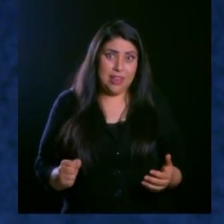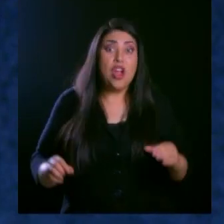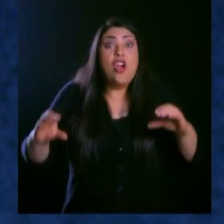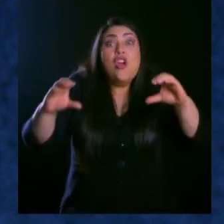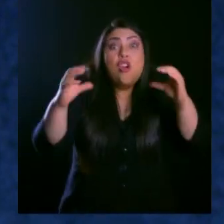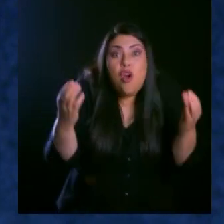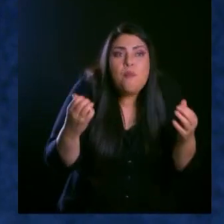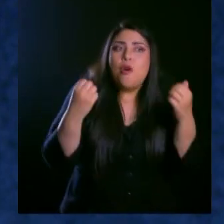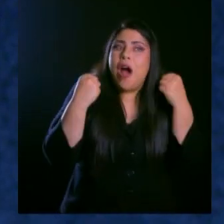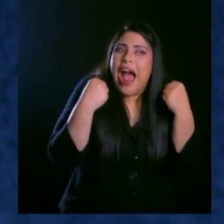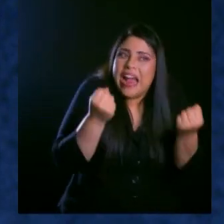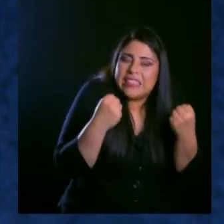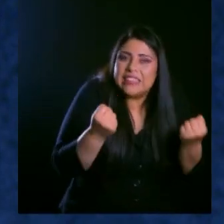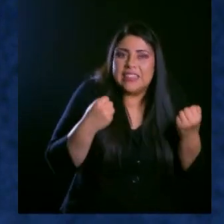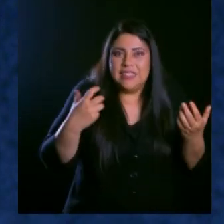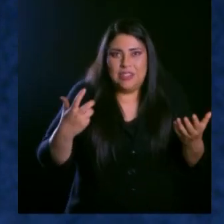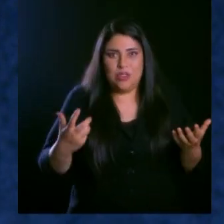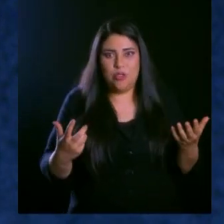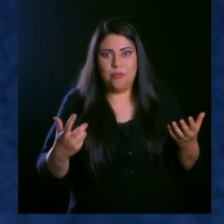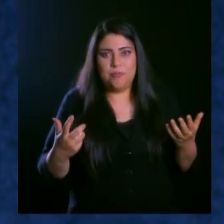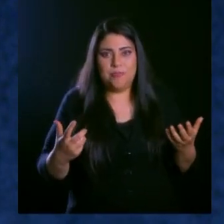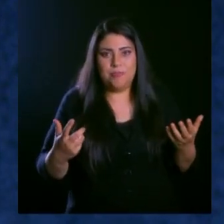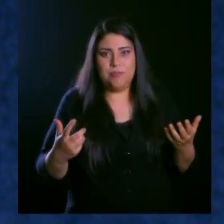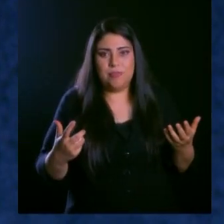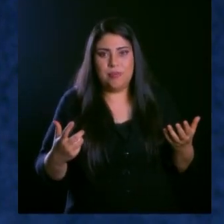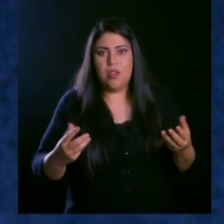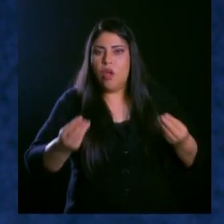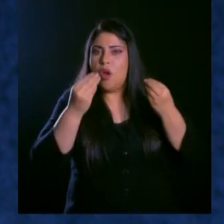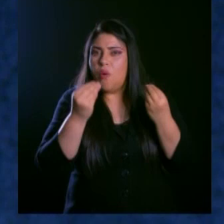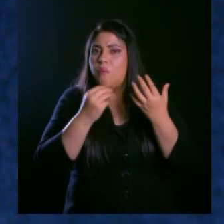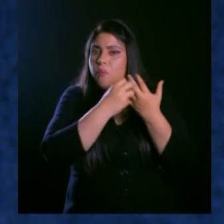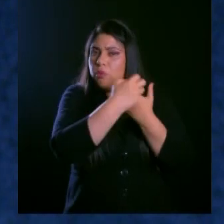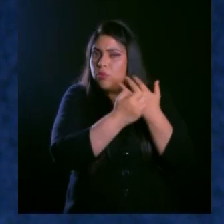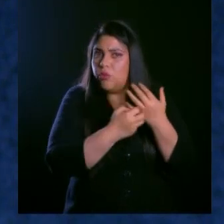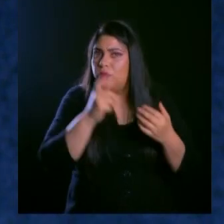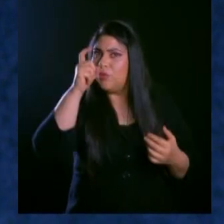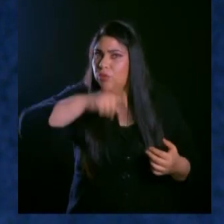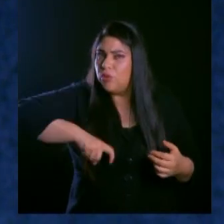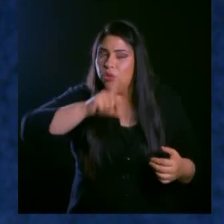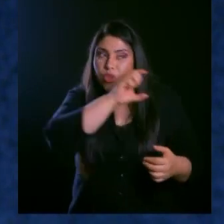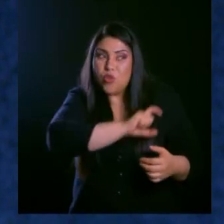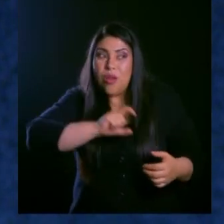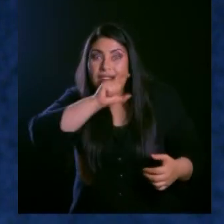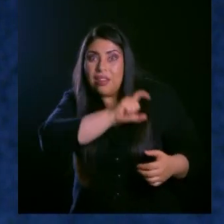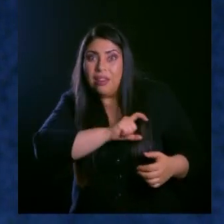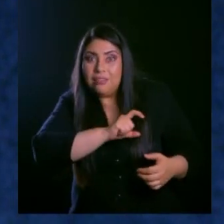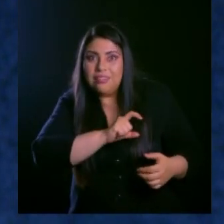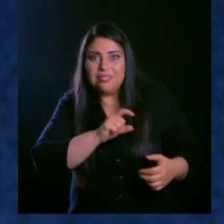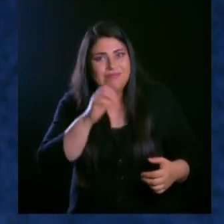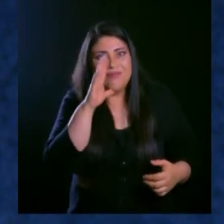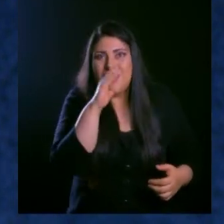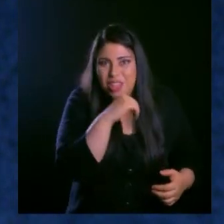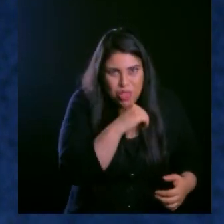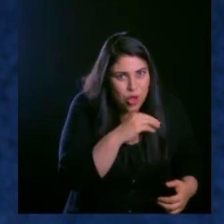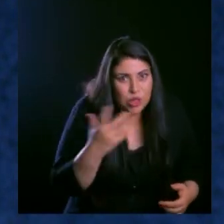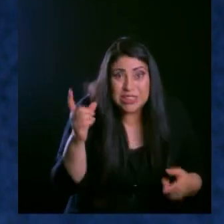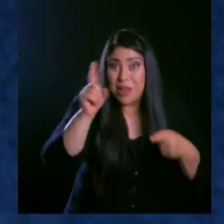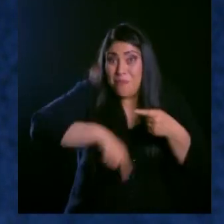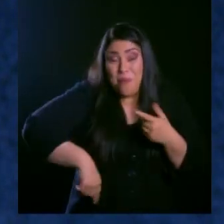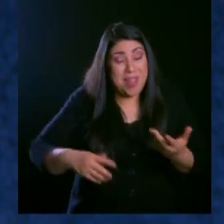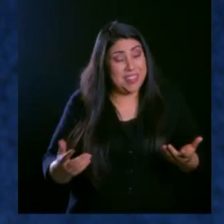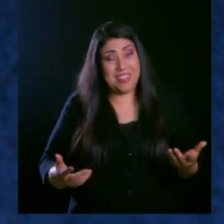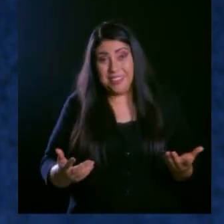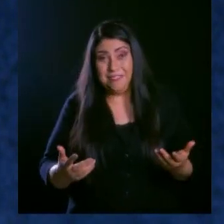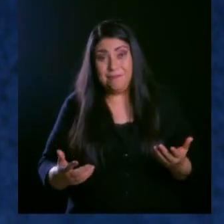pero ¿cuándo podemos llevar mucho fruto si no tenemos carácter para llevarlo? Mi desafío es